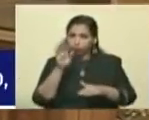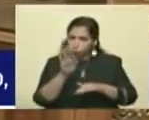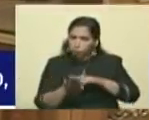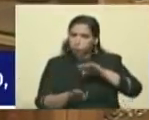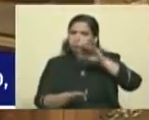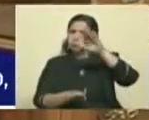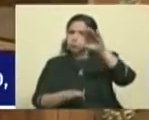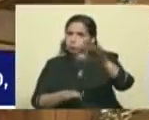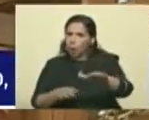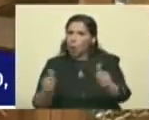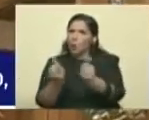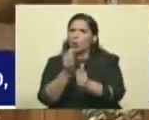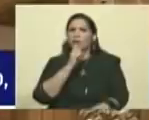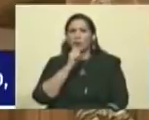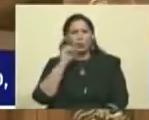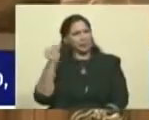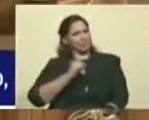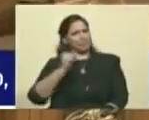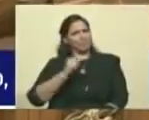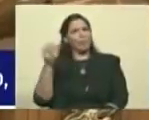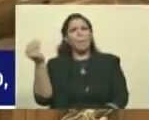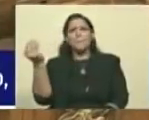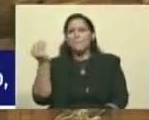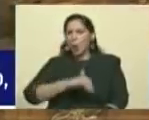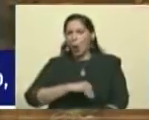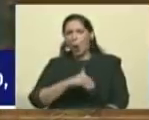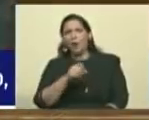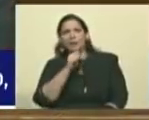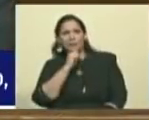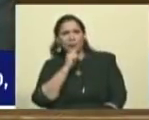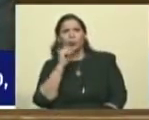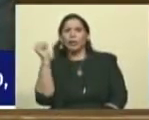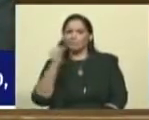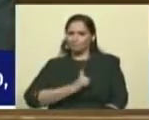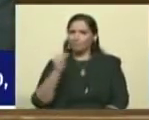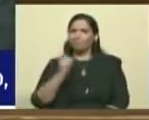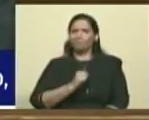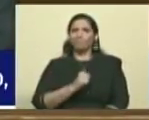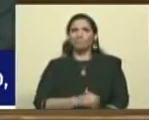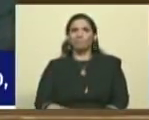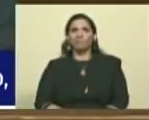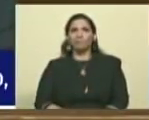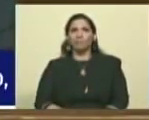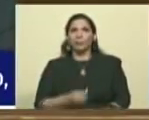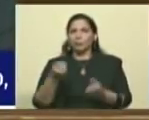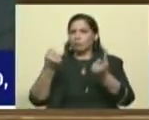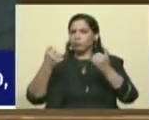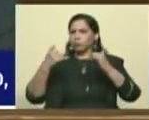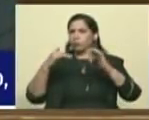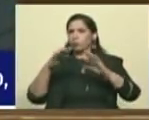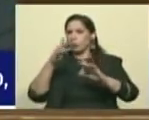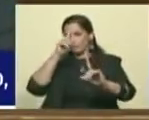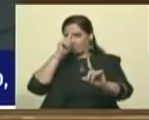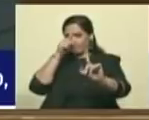con dificultades, sí. Con muchas dificultades, sí. Pero con mucha conciencia.